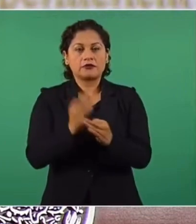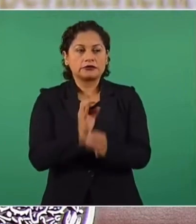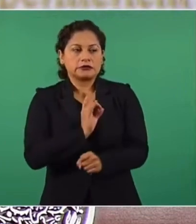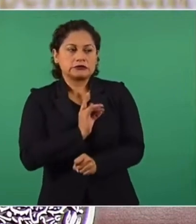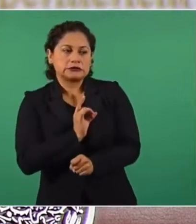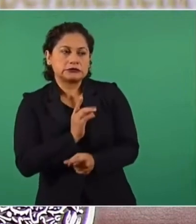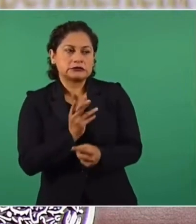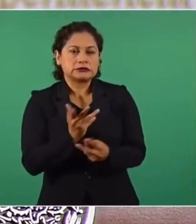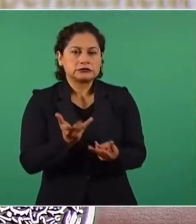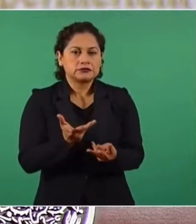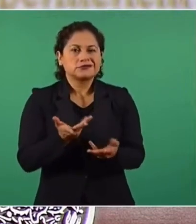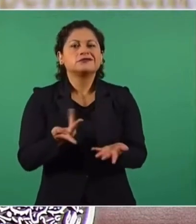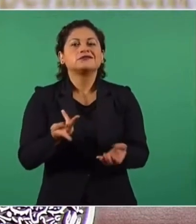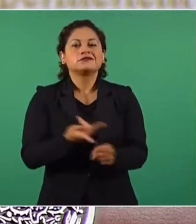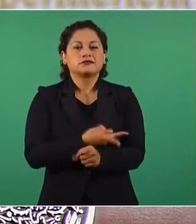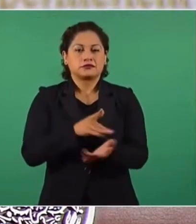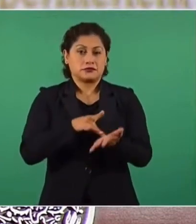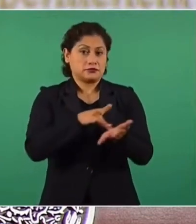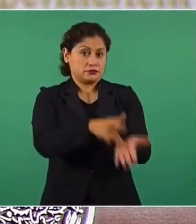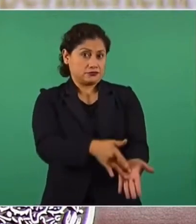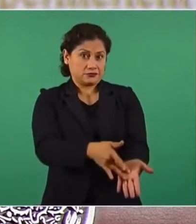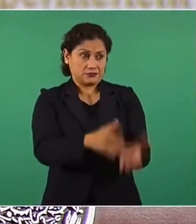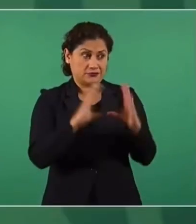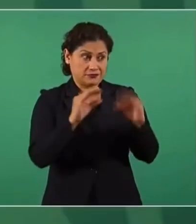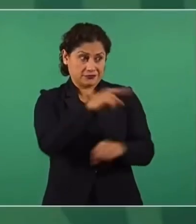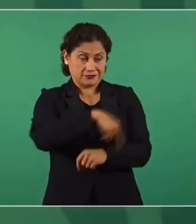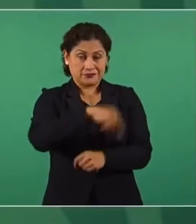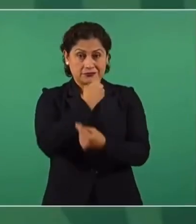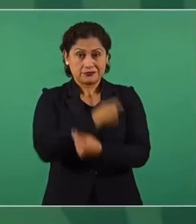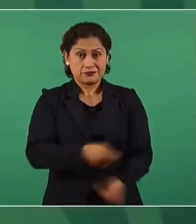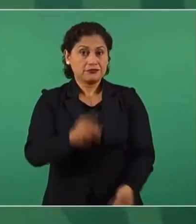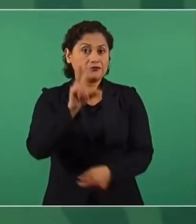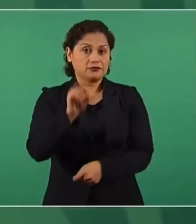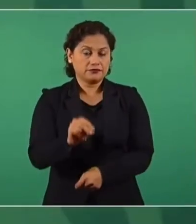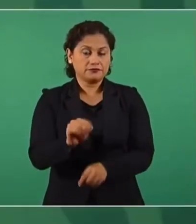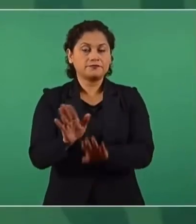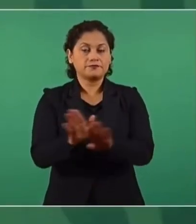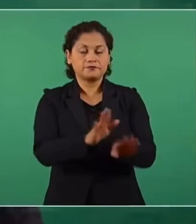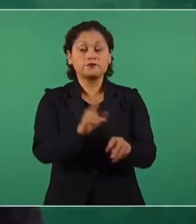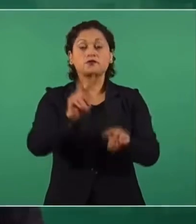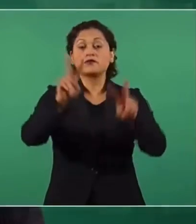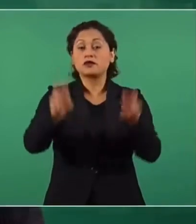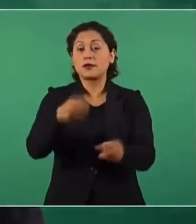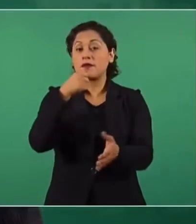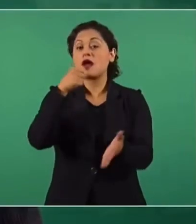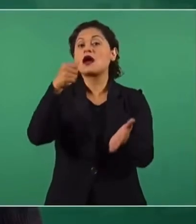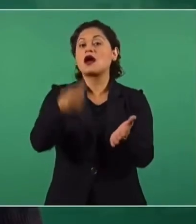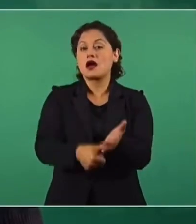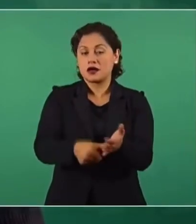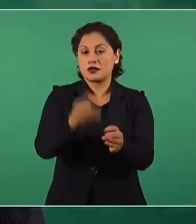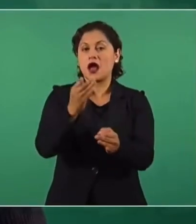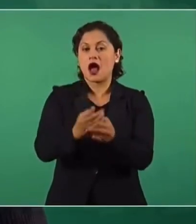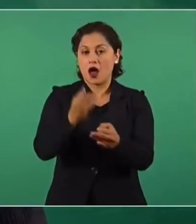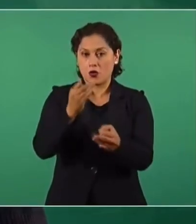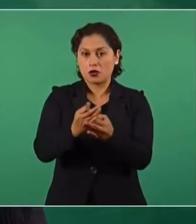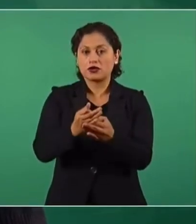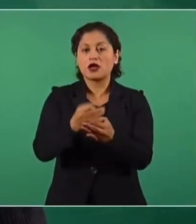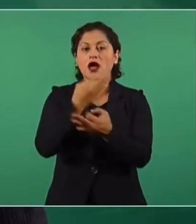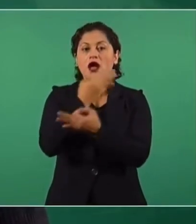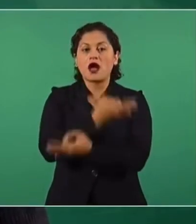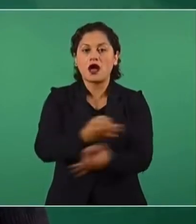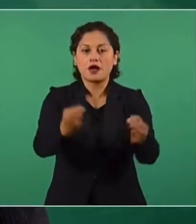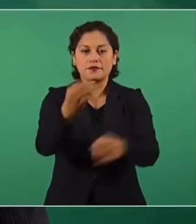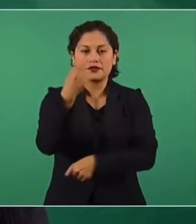yo creo que esto de la carta, yo espero que quede concluido con esta aclaración. Sí, efectivamente fue un formato de trabajo,